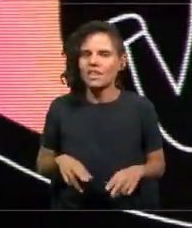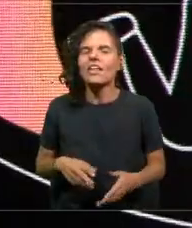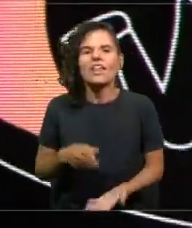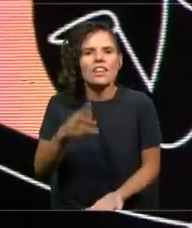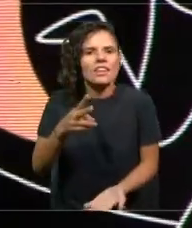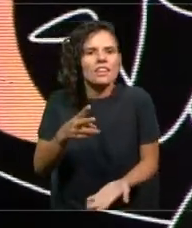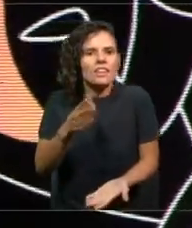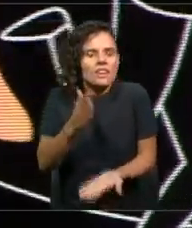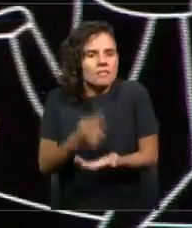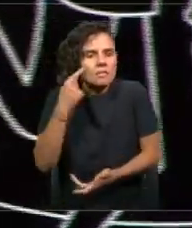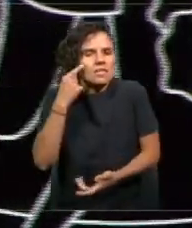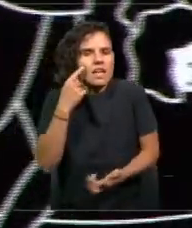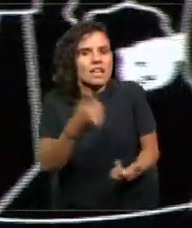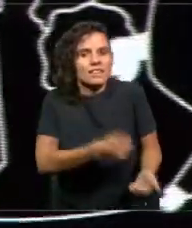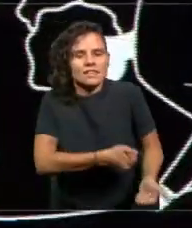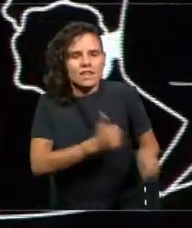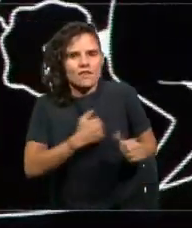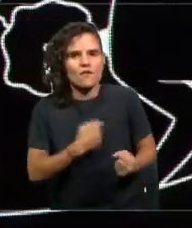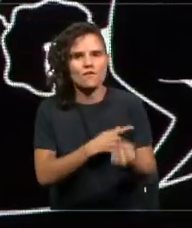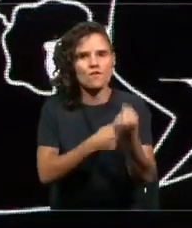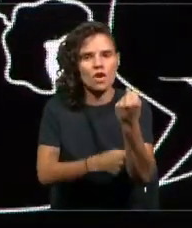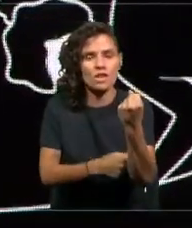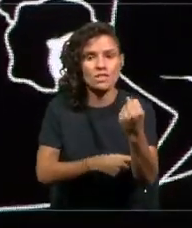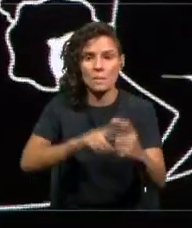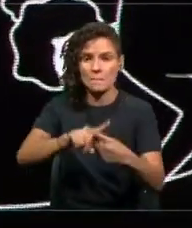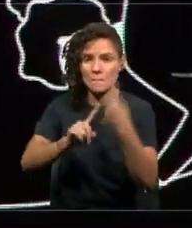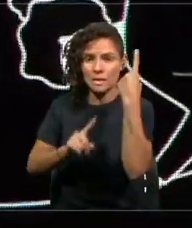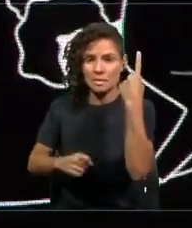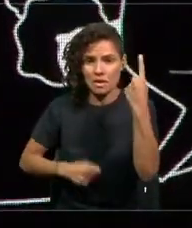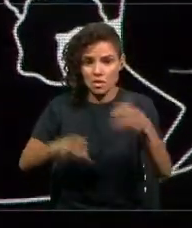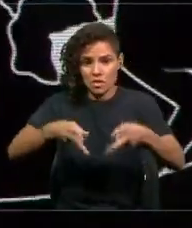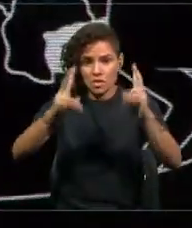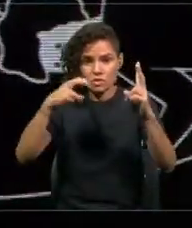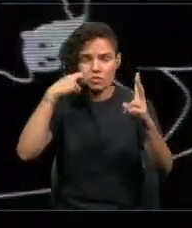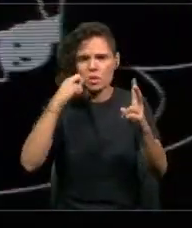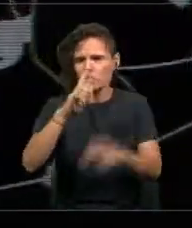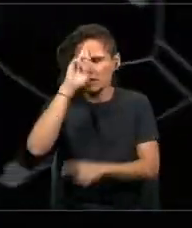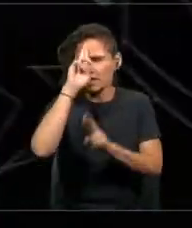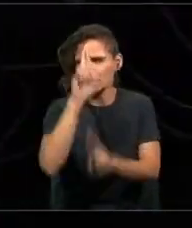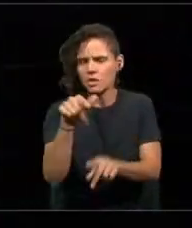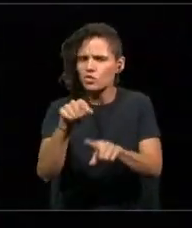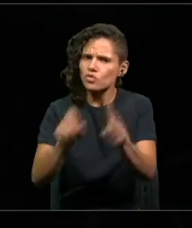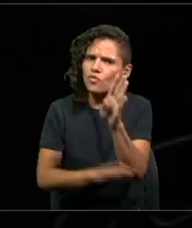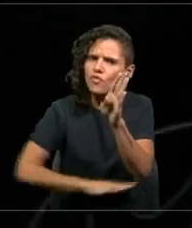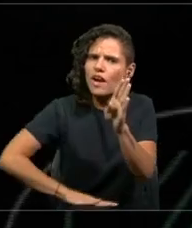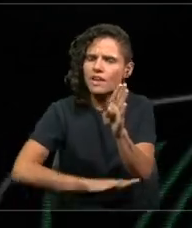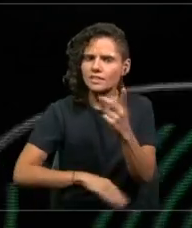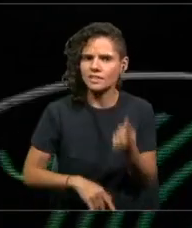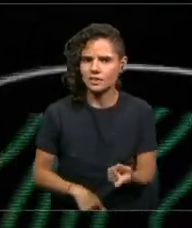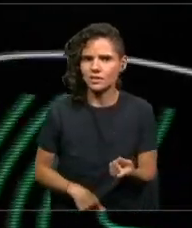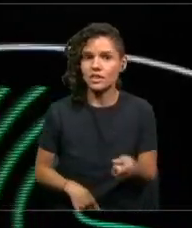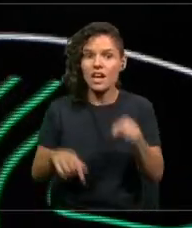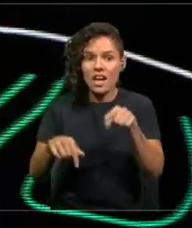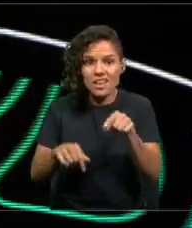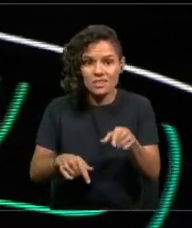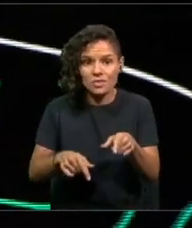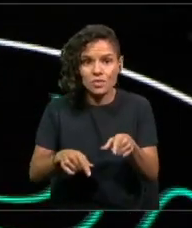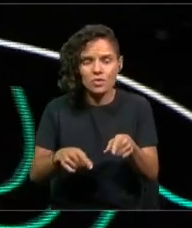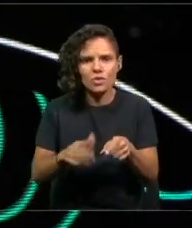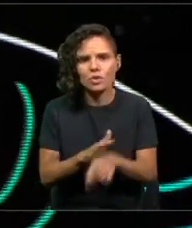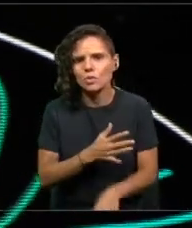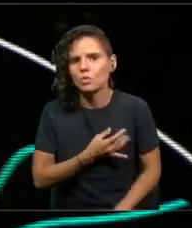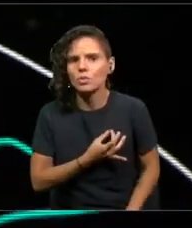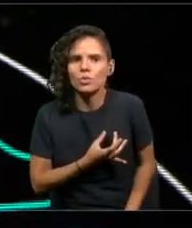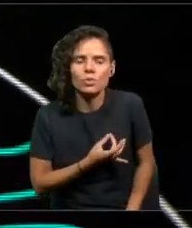fuerza. Tenemos el desafío del respeto a los derechos humanos como un elemento sustancial. Ese elemento hoy nos duele.